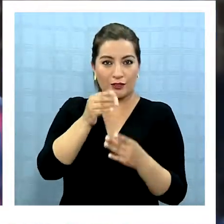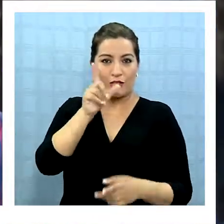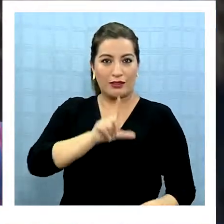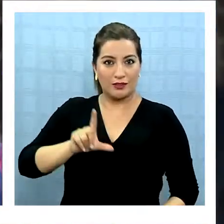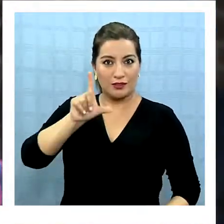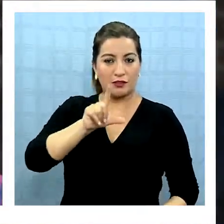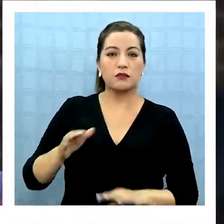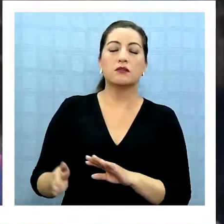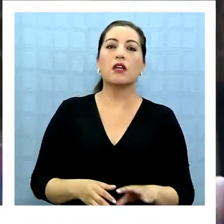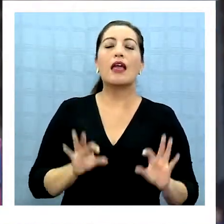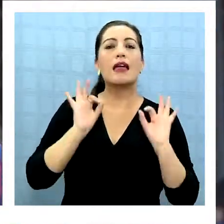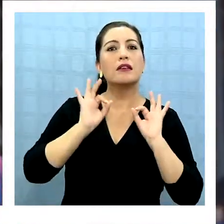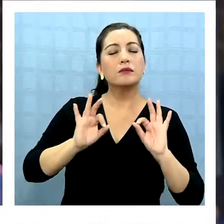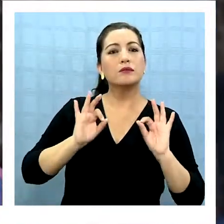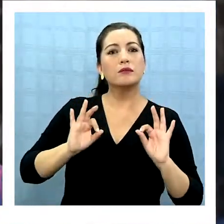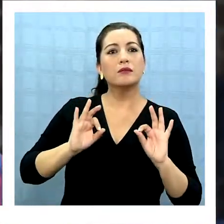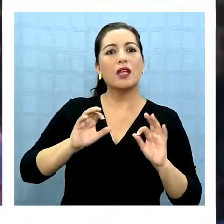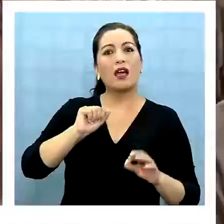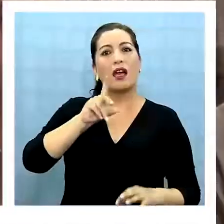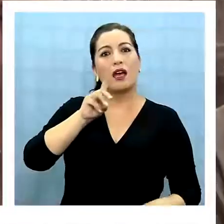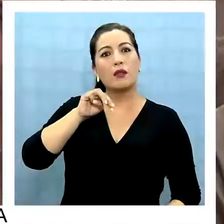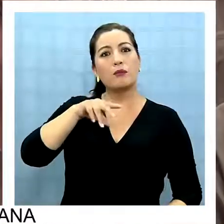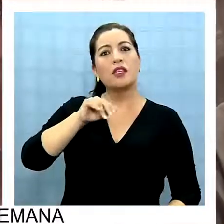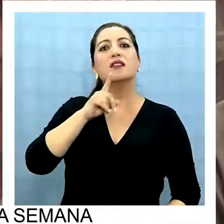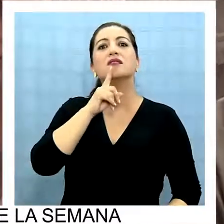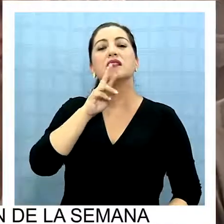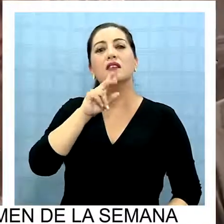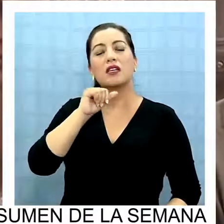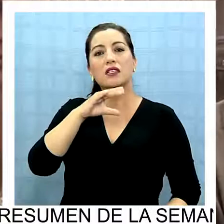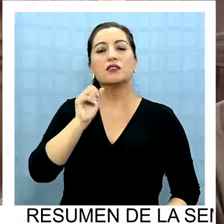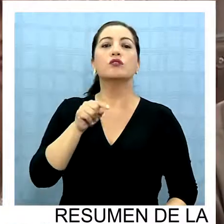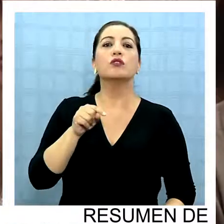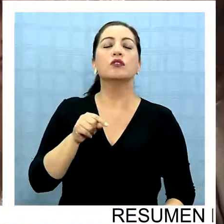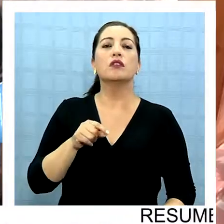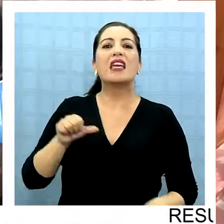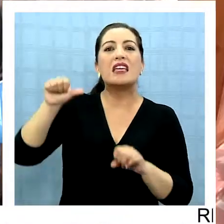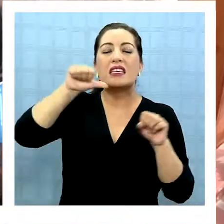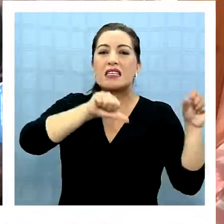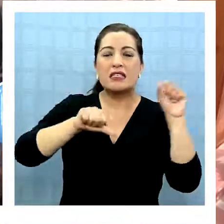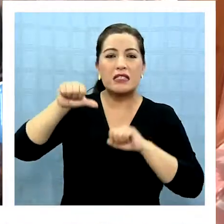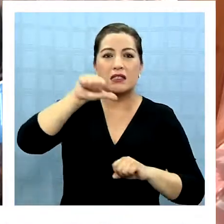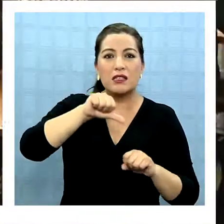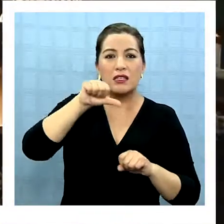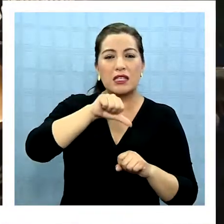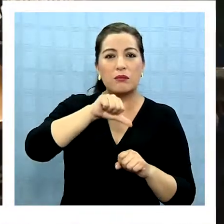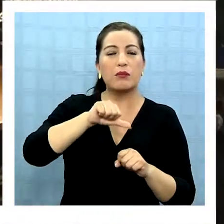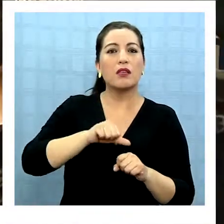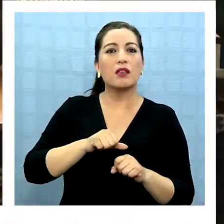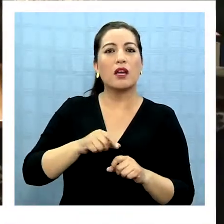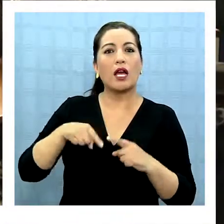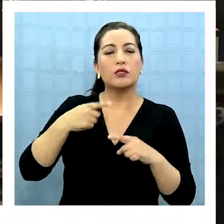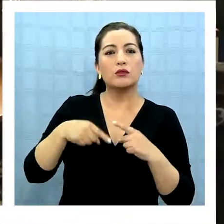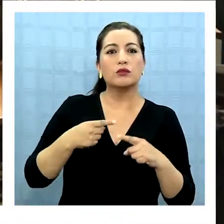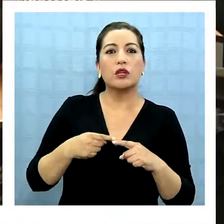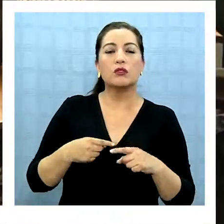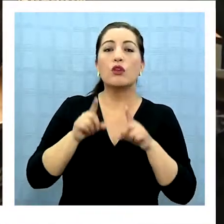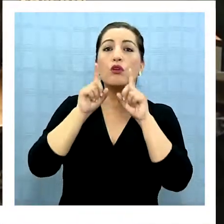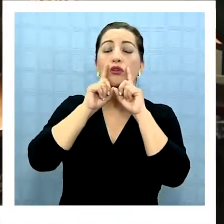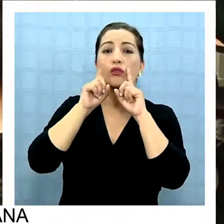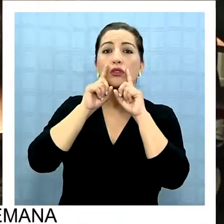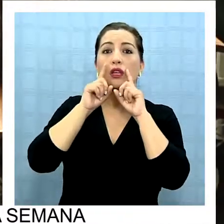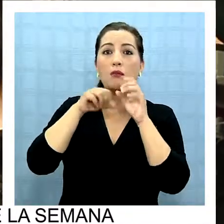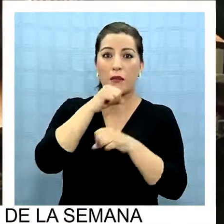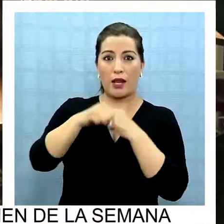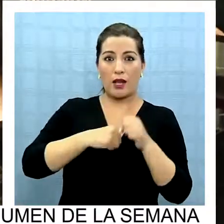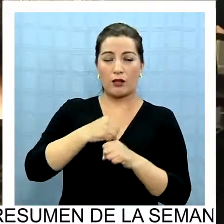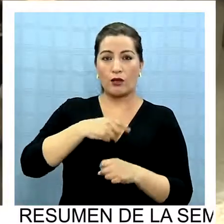Señala que las especialidades de administración, atención de párvulos, química industrial, se agregaría a administración hotelera para el